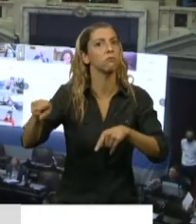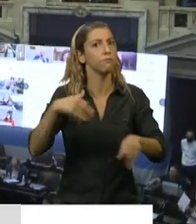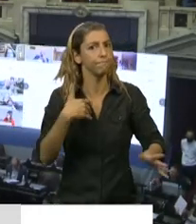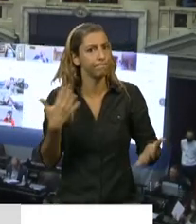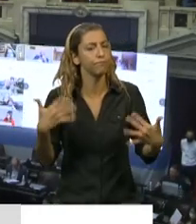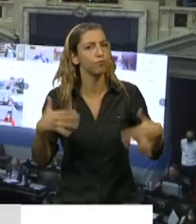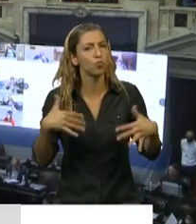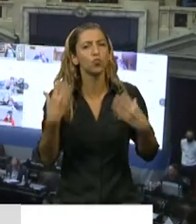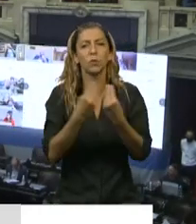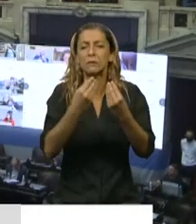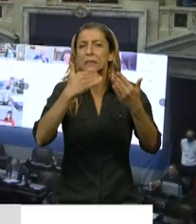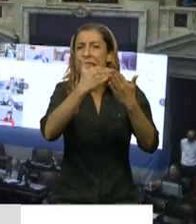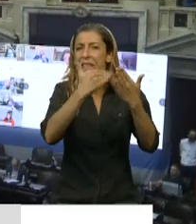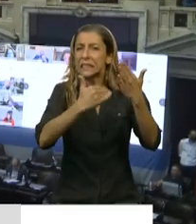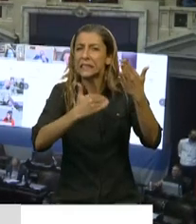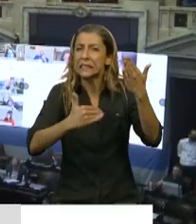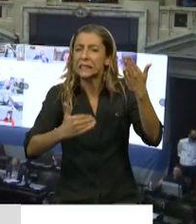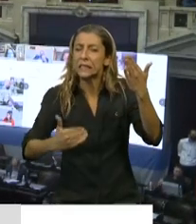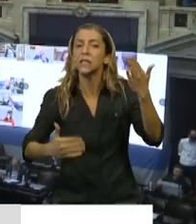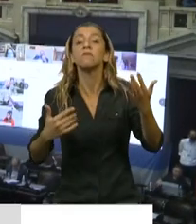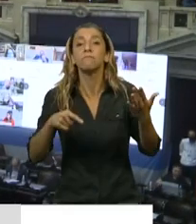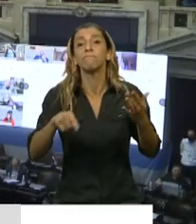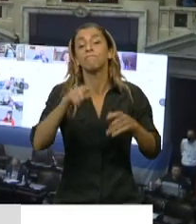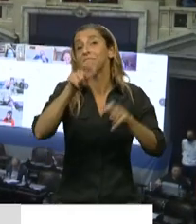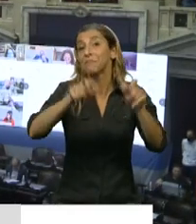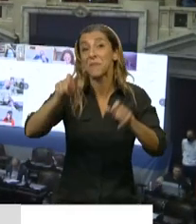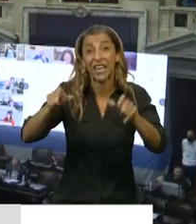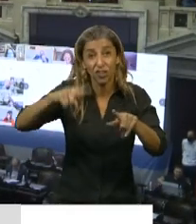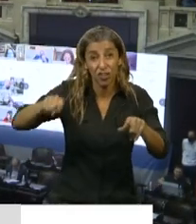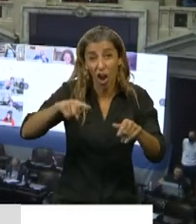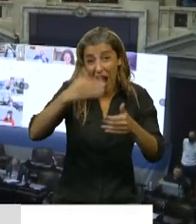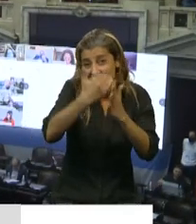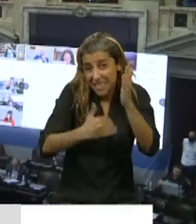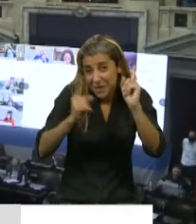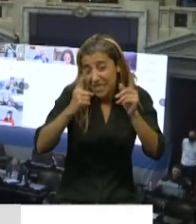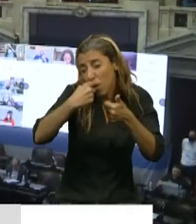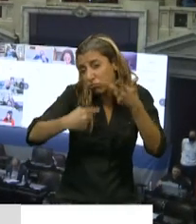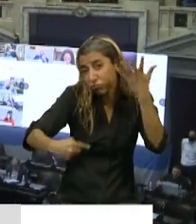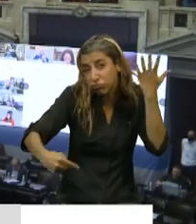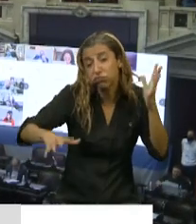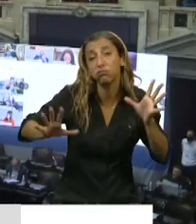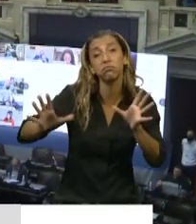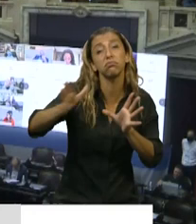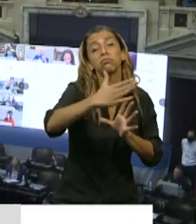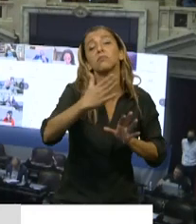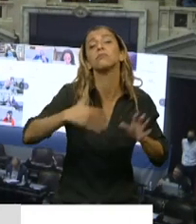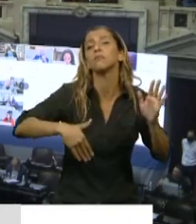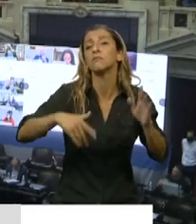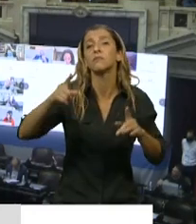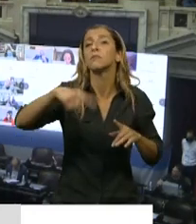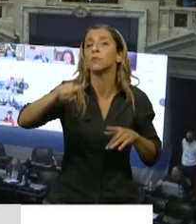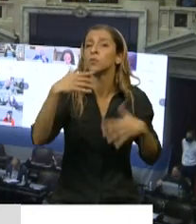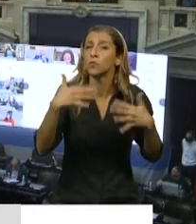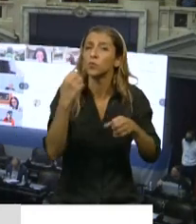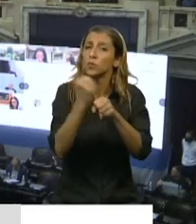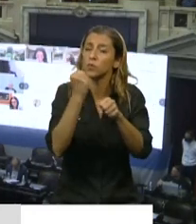de la situación que se está viviendo han tenido que realizar incluso trabajos extraordinarios,